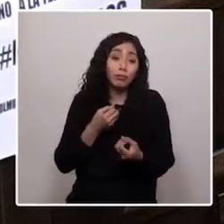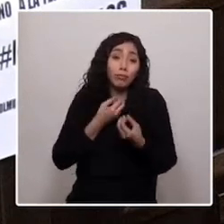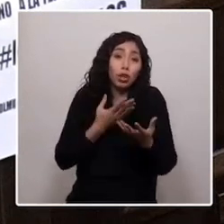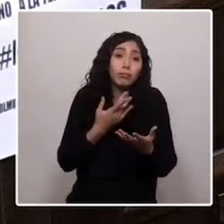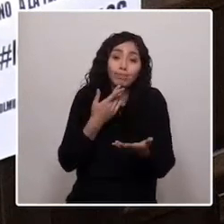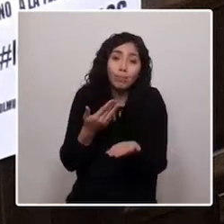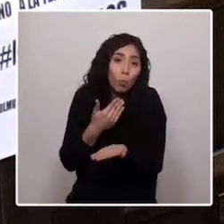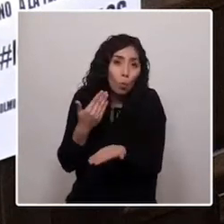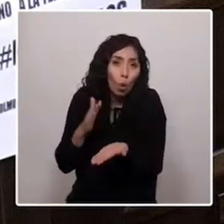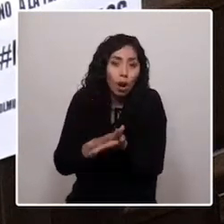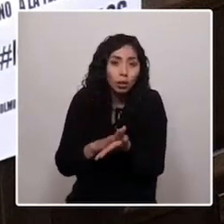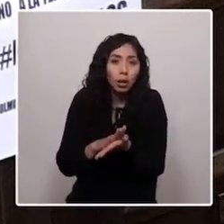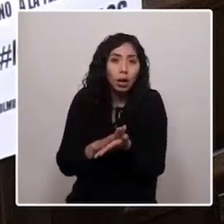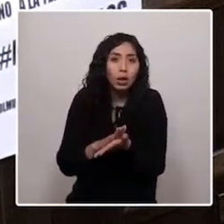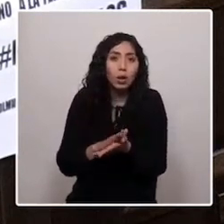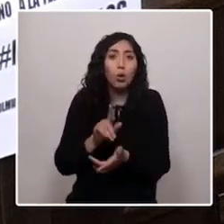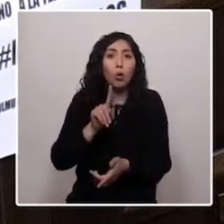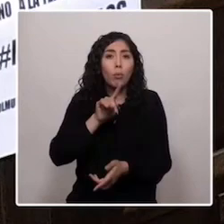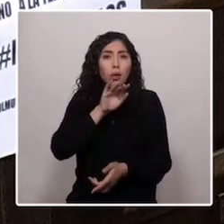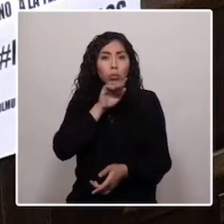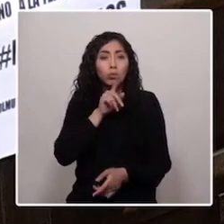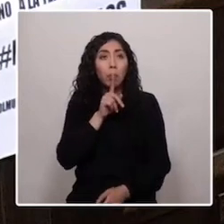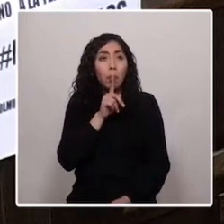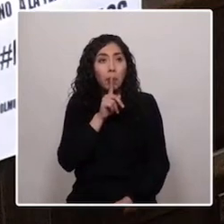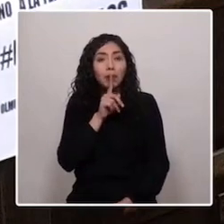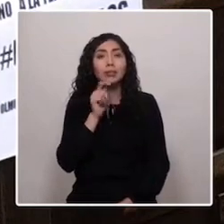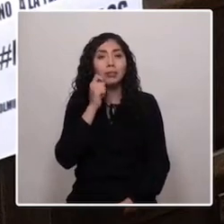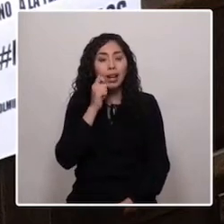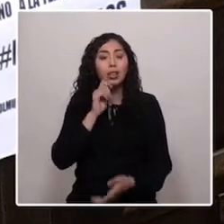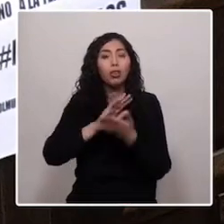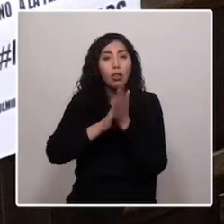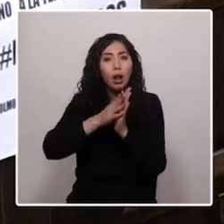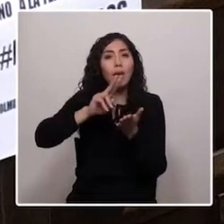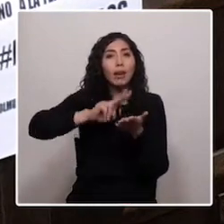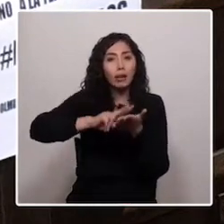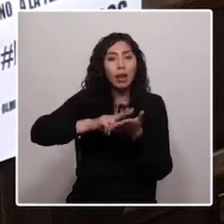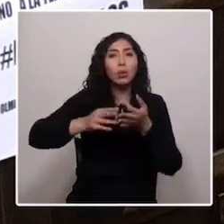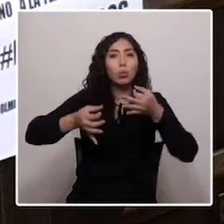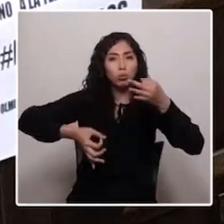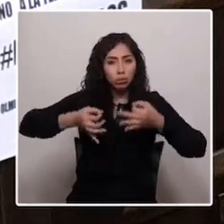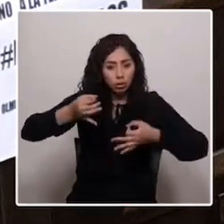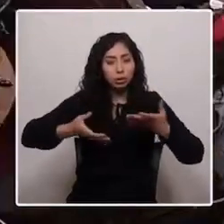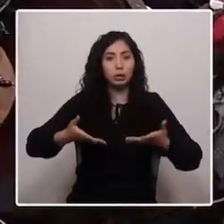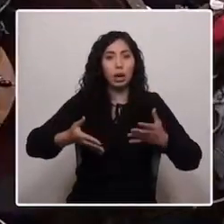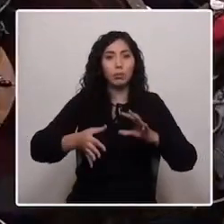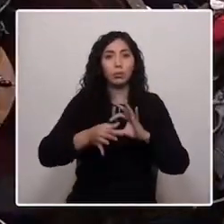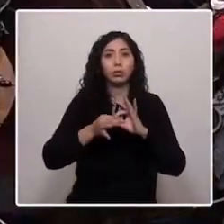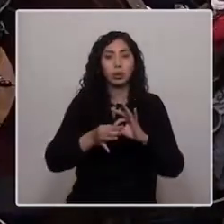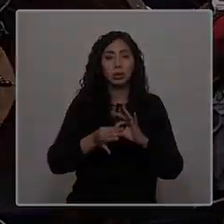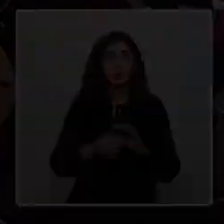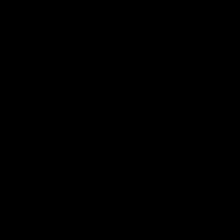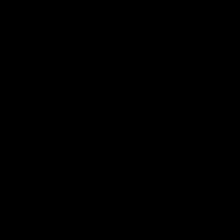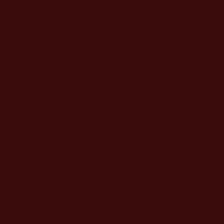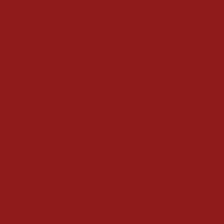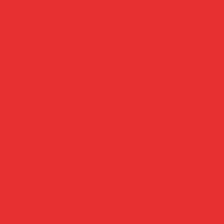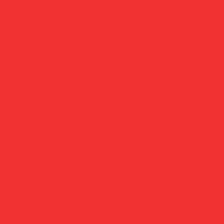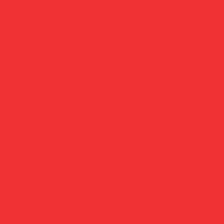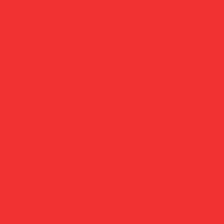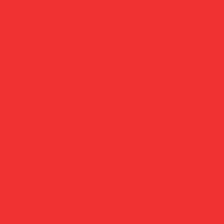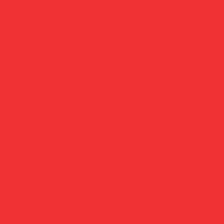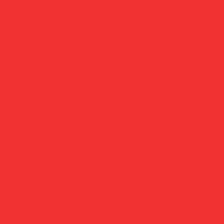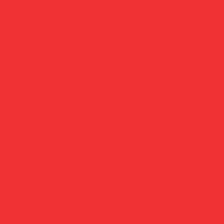de silencio. Vamos por toda la verdad y toda la justicia. Muchas gracias. Gracias. Gracias.